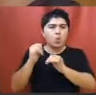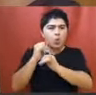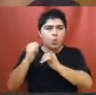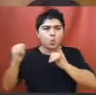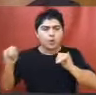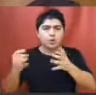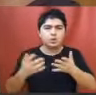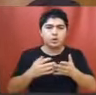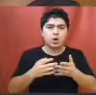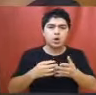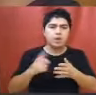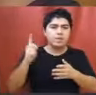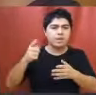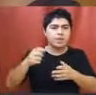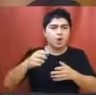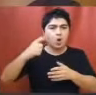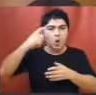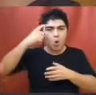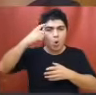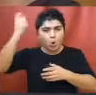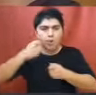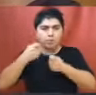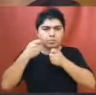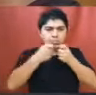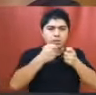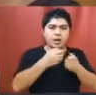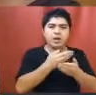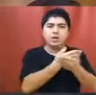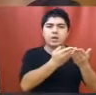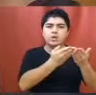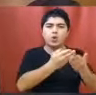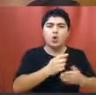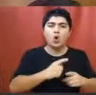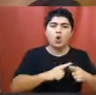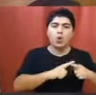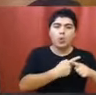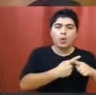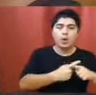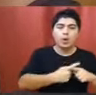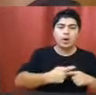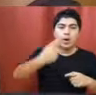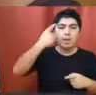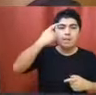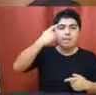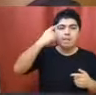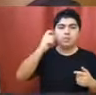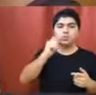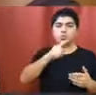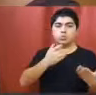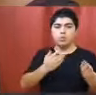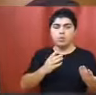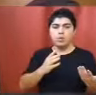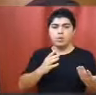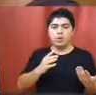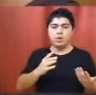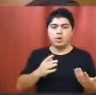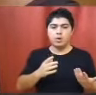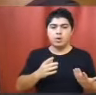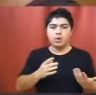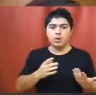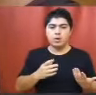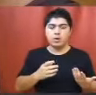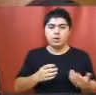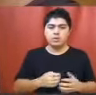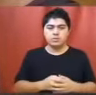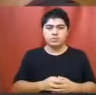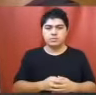a los políticos que piensan de una determinada manera, que no son